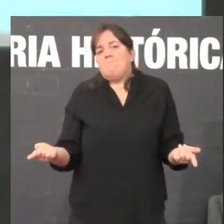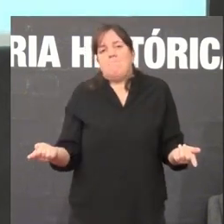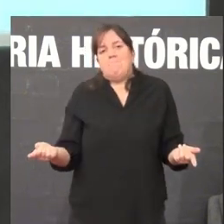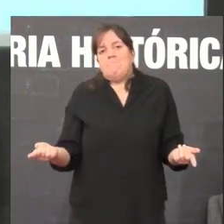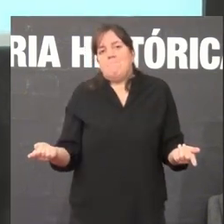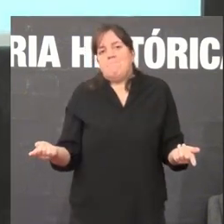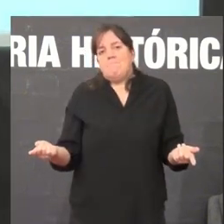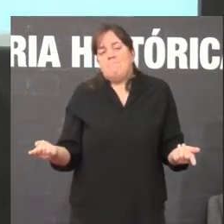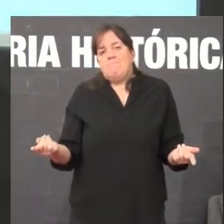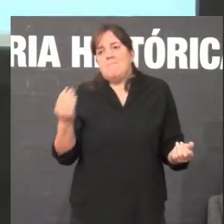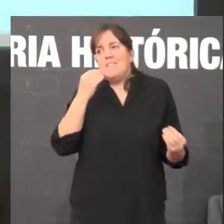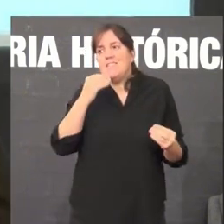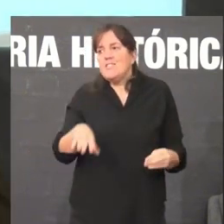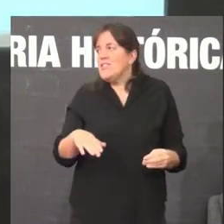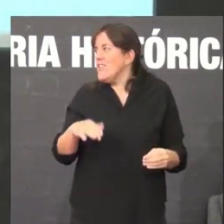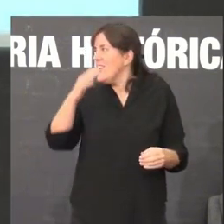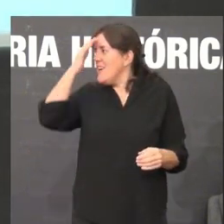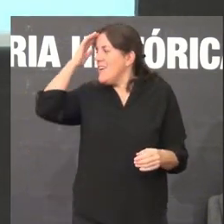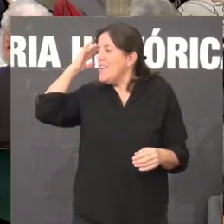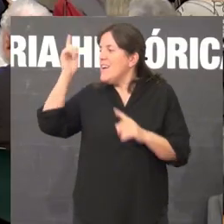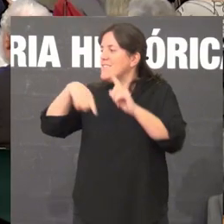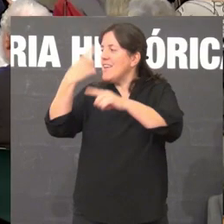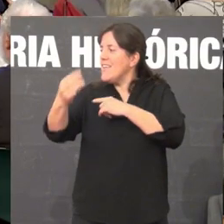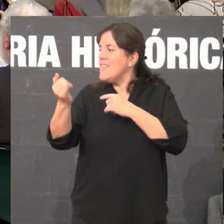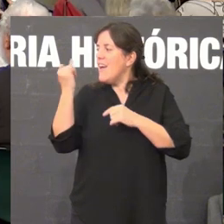A seguinte, se me ve desaí?